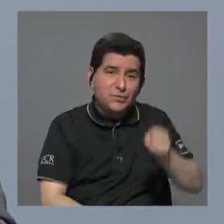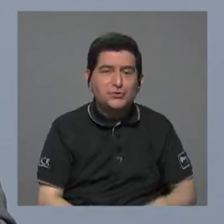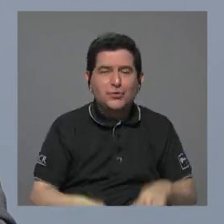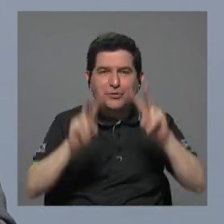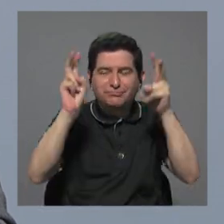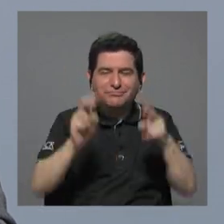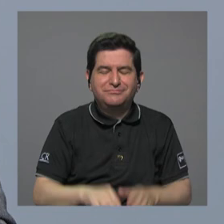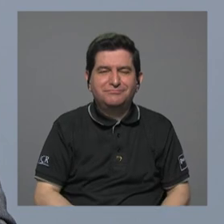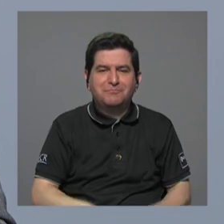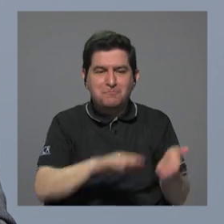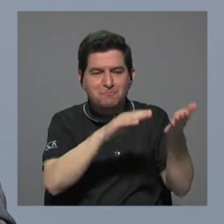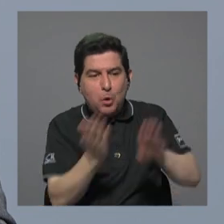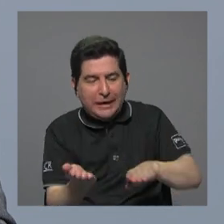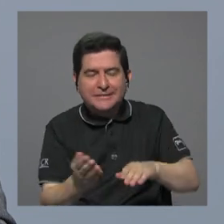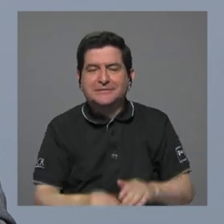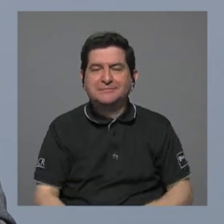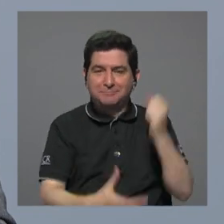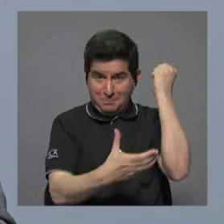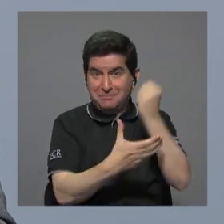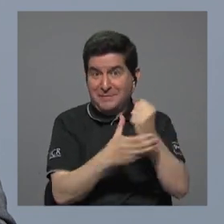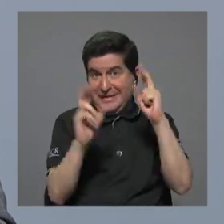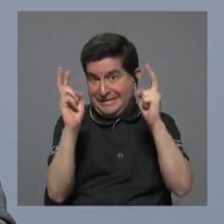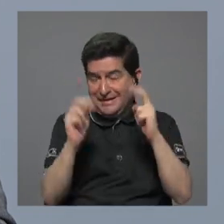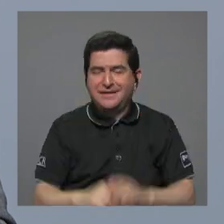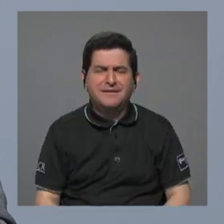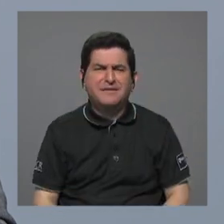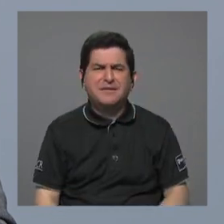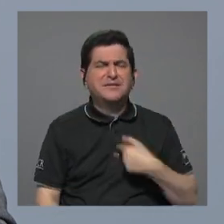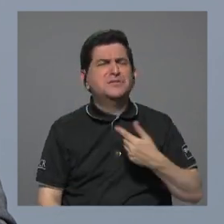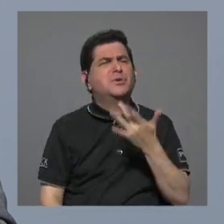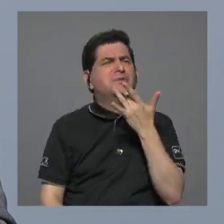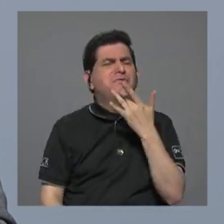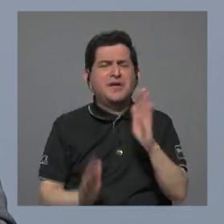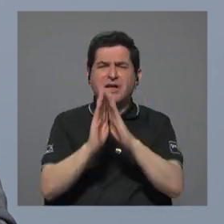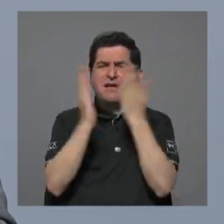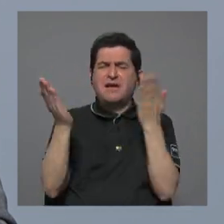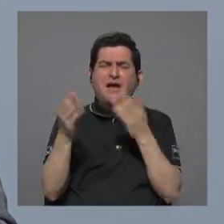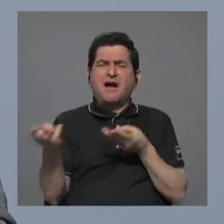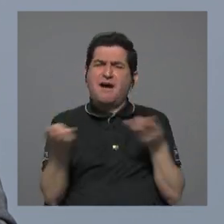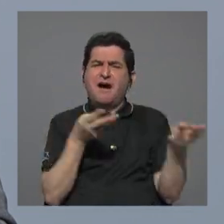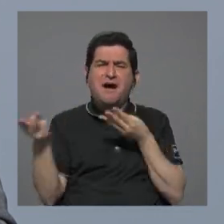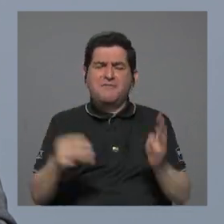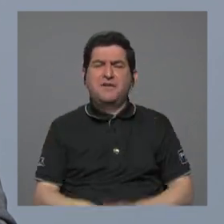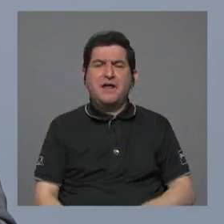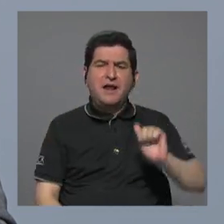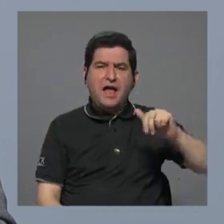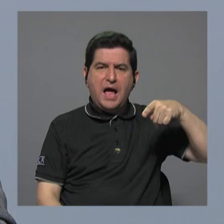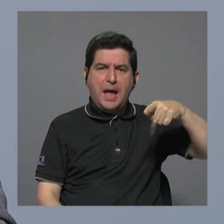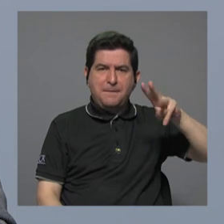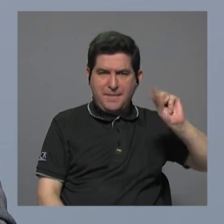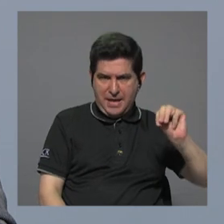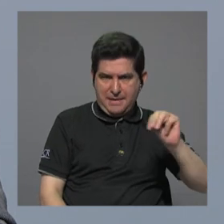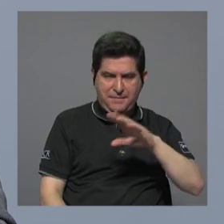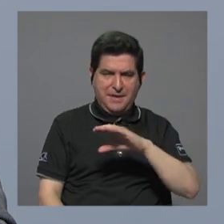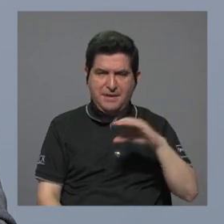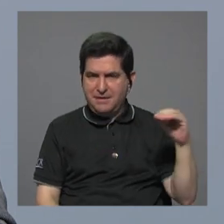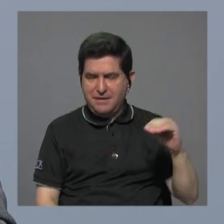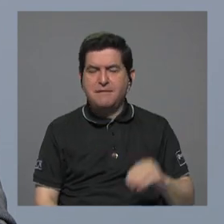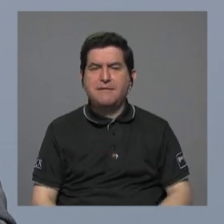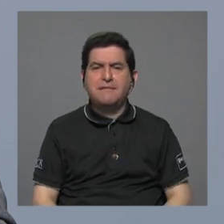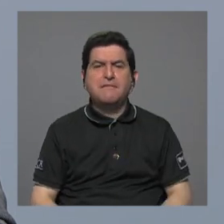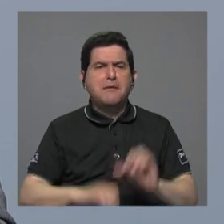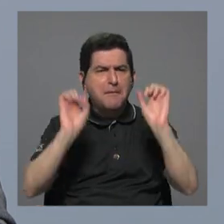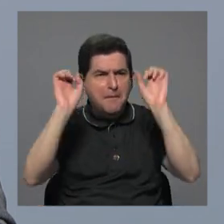preferido que se abriera el mercado con AP terminal y que se